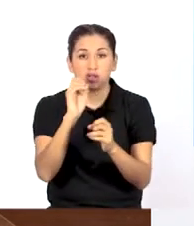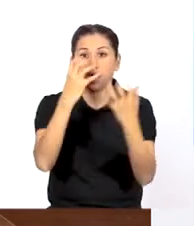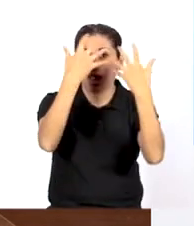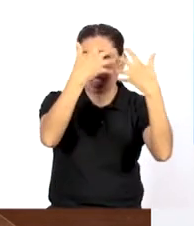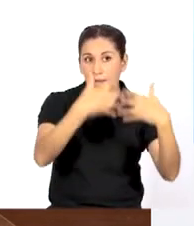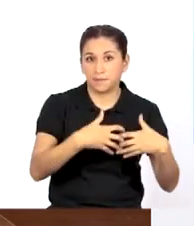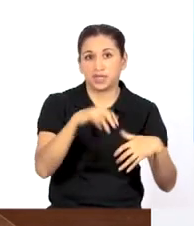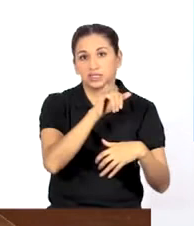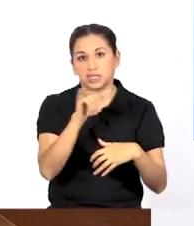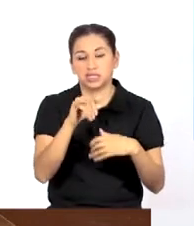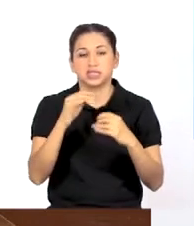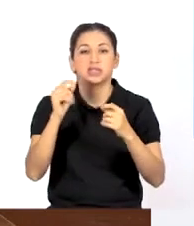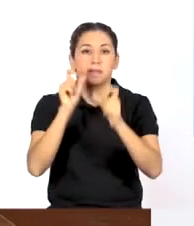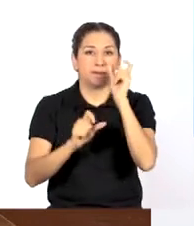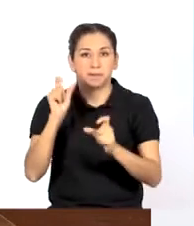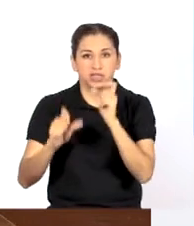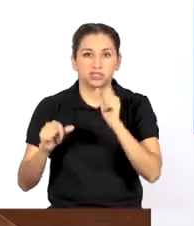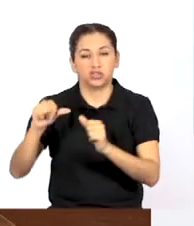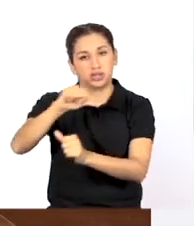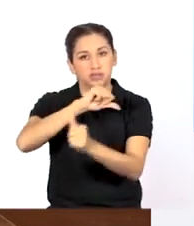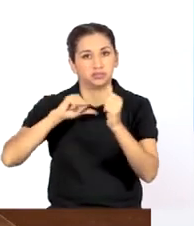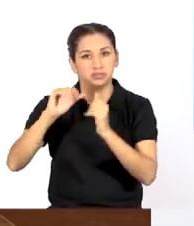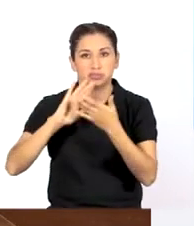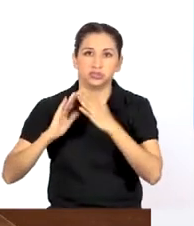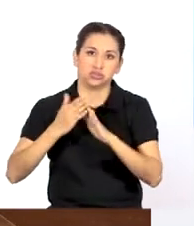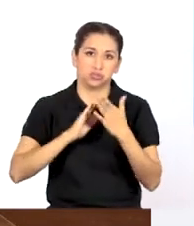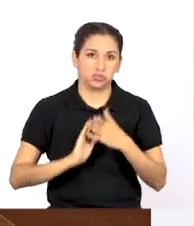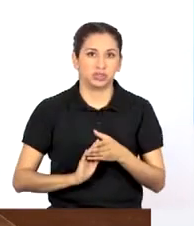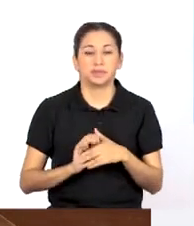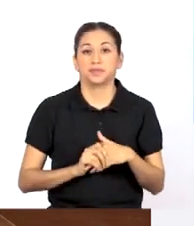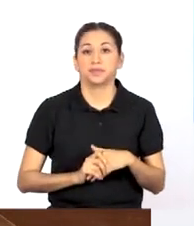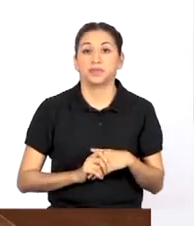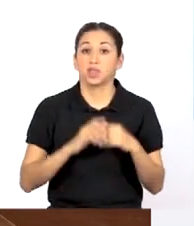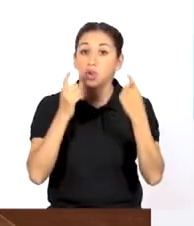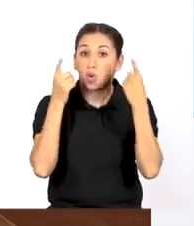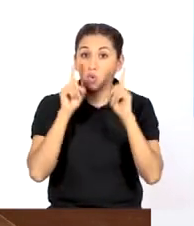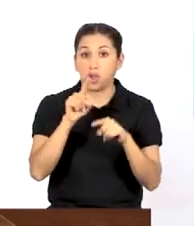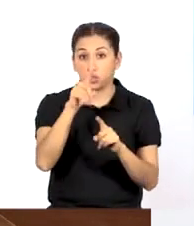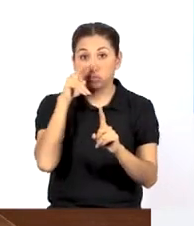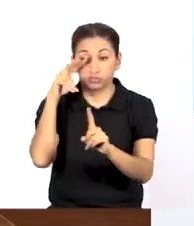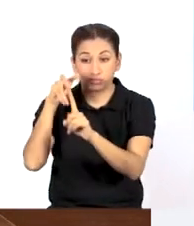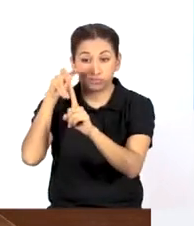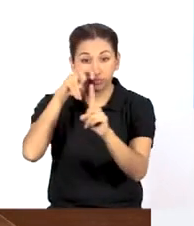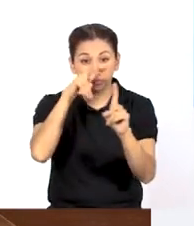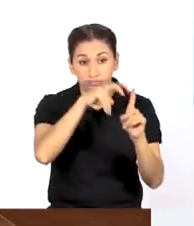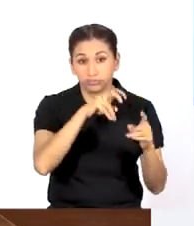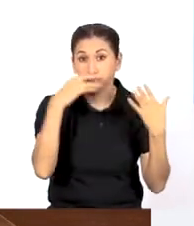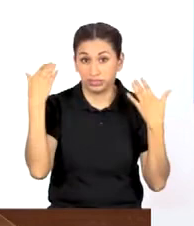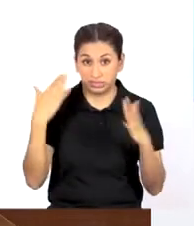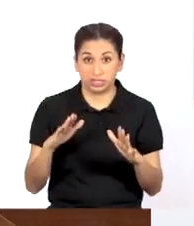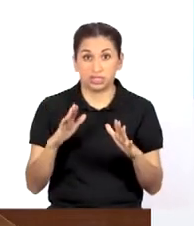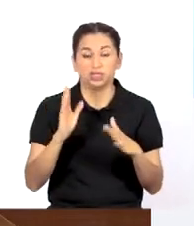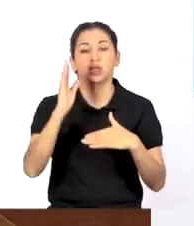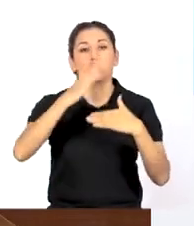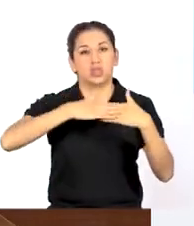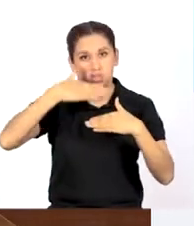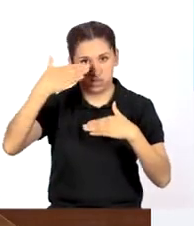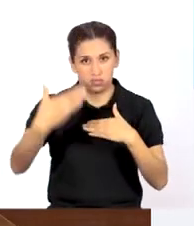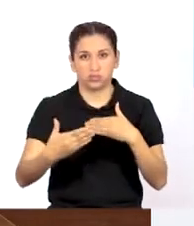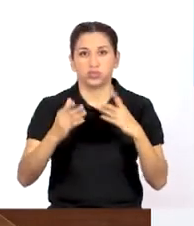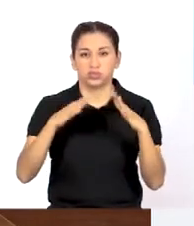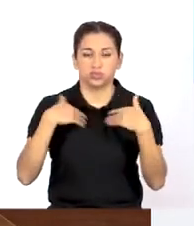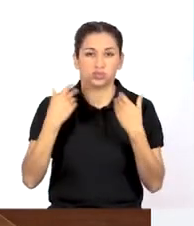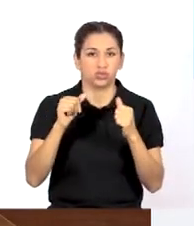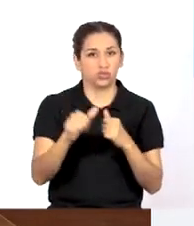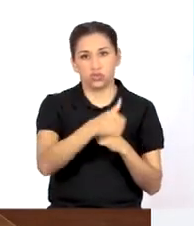empresas y personas de la sociedad civil. Una vez que has identificado los actores, entonces puedes pasar